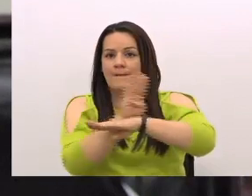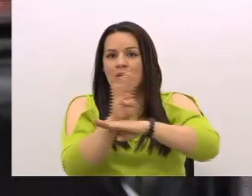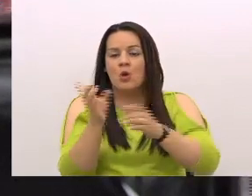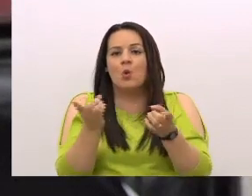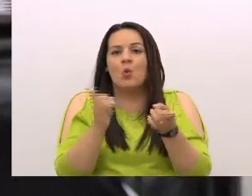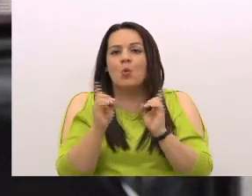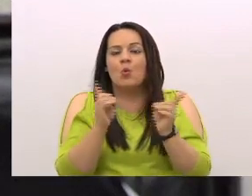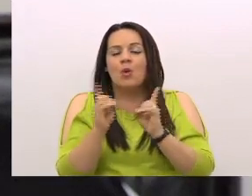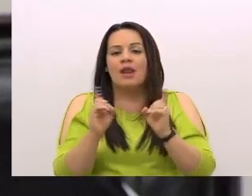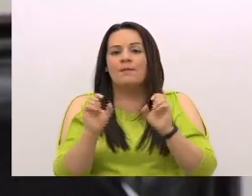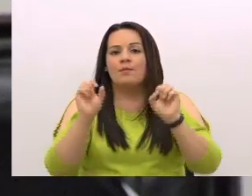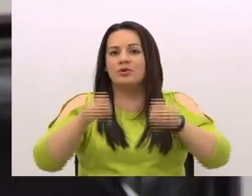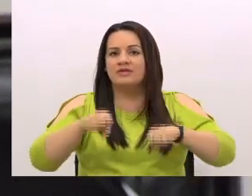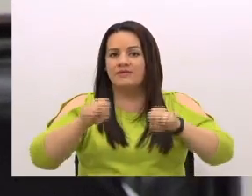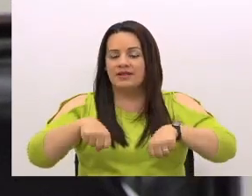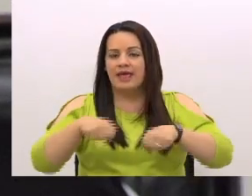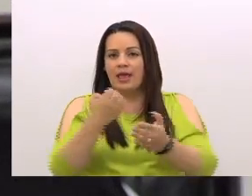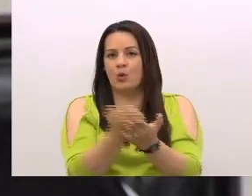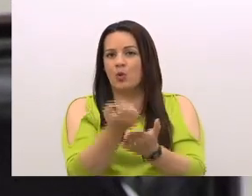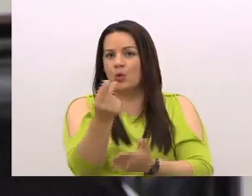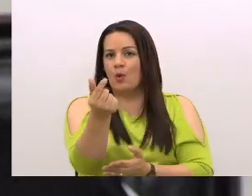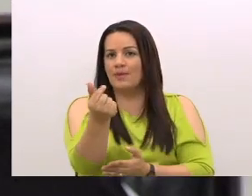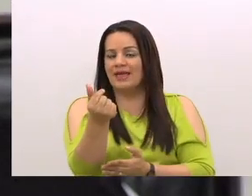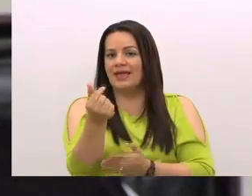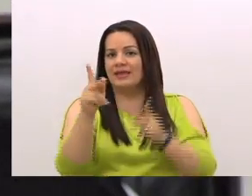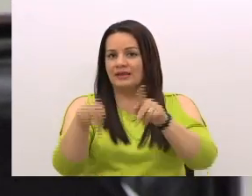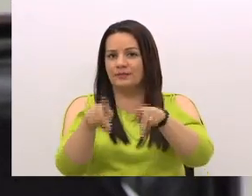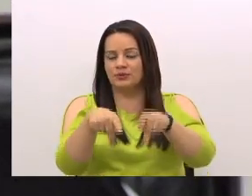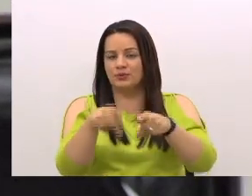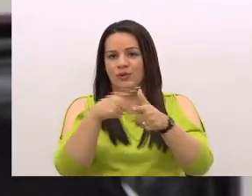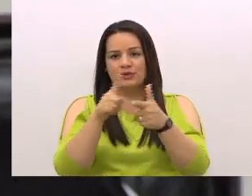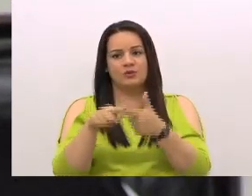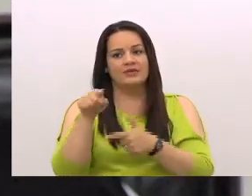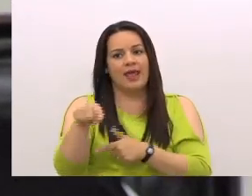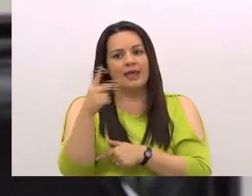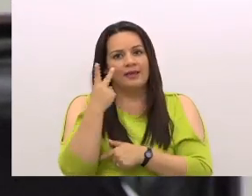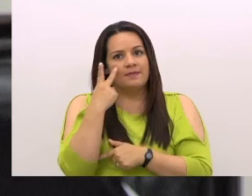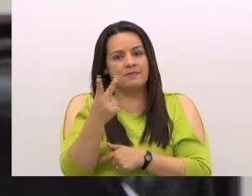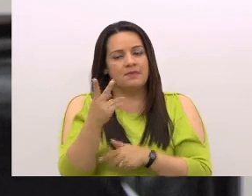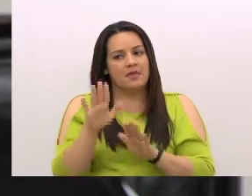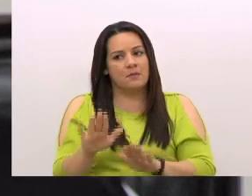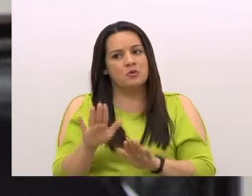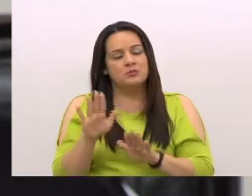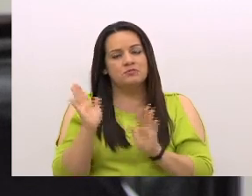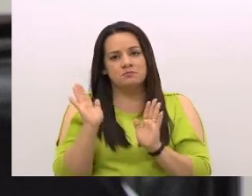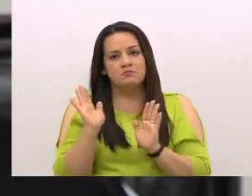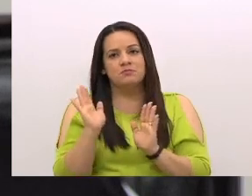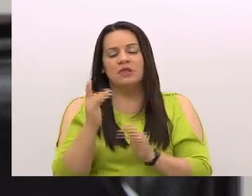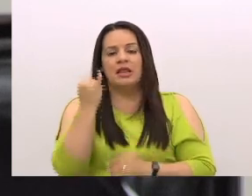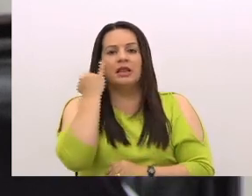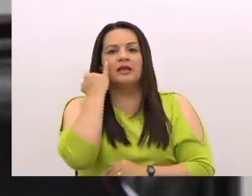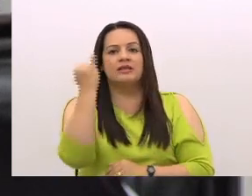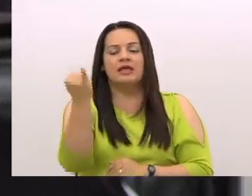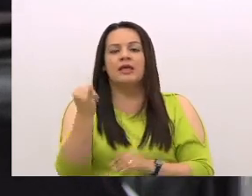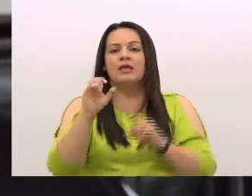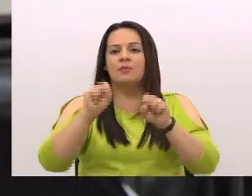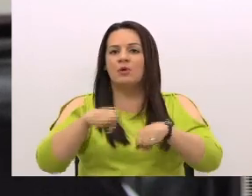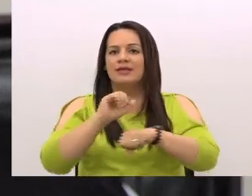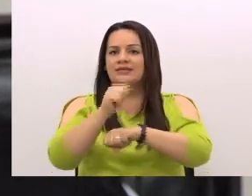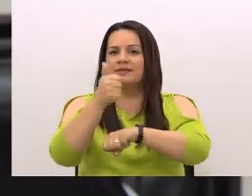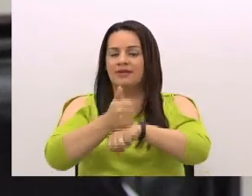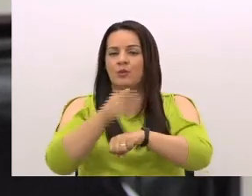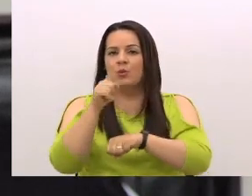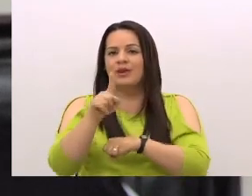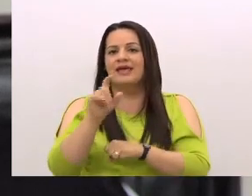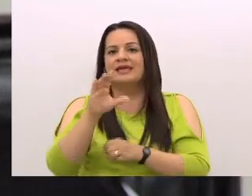posición económica de la persona. Y entonces ahí es donde estamos abrazando la idea de que se forme una central